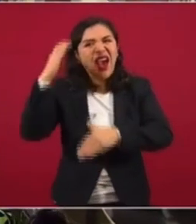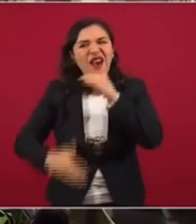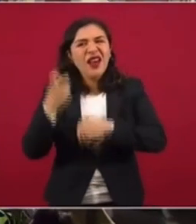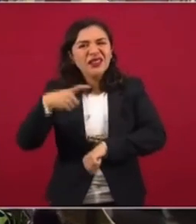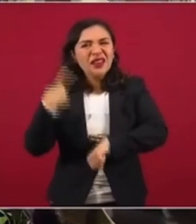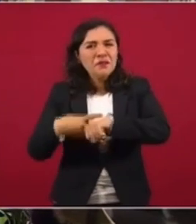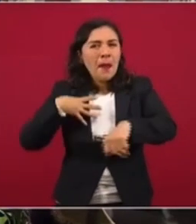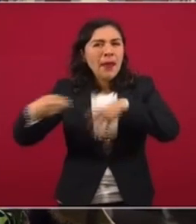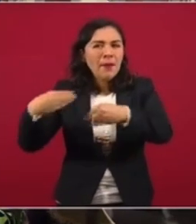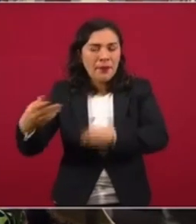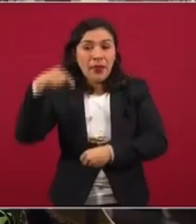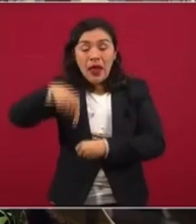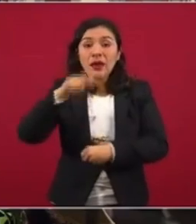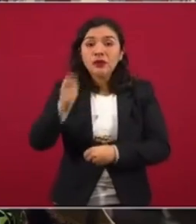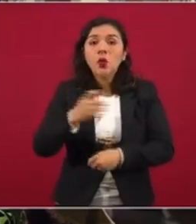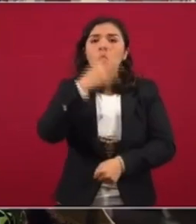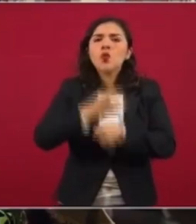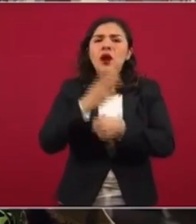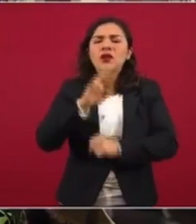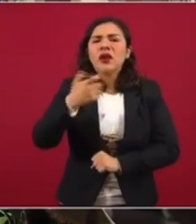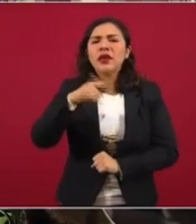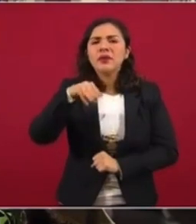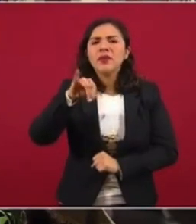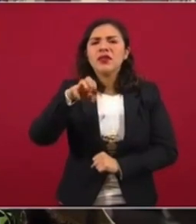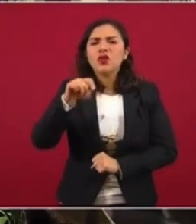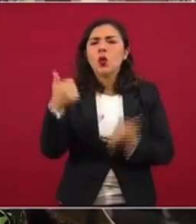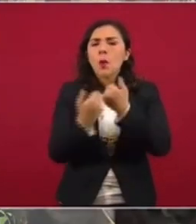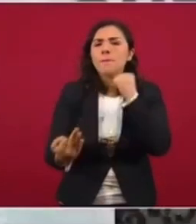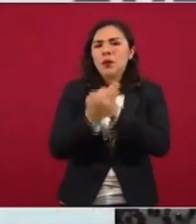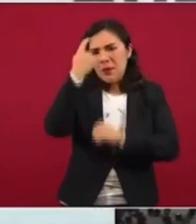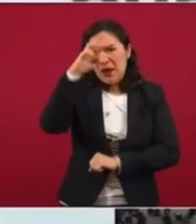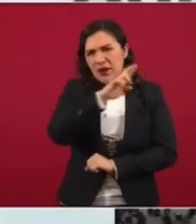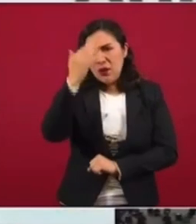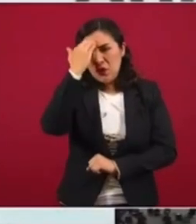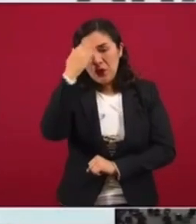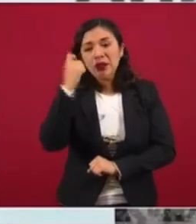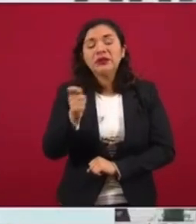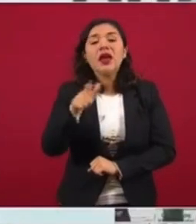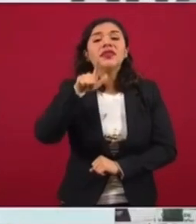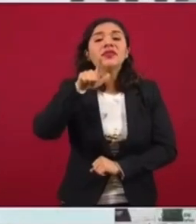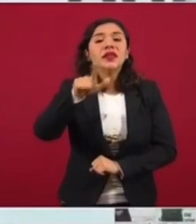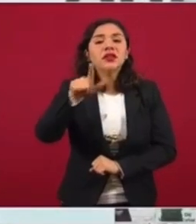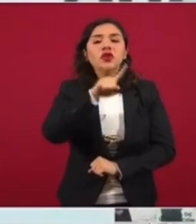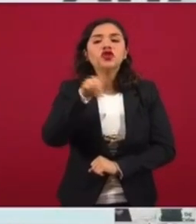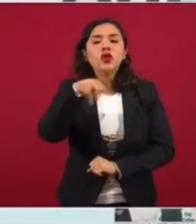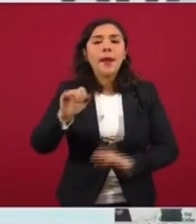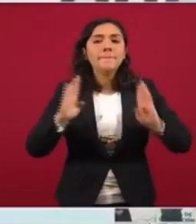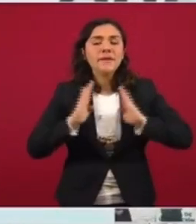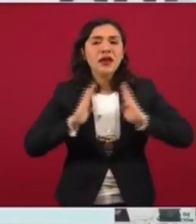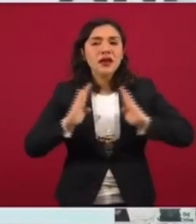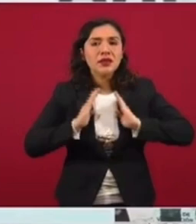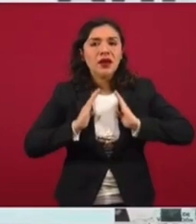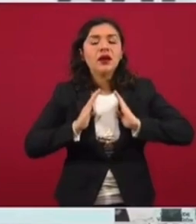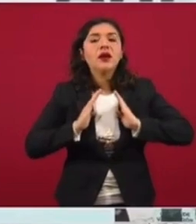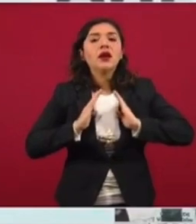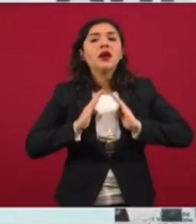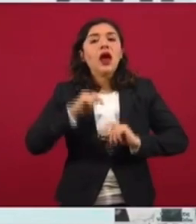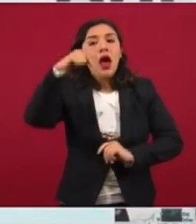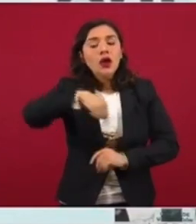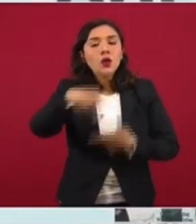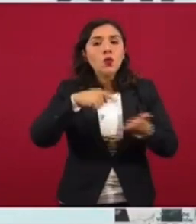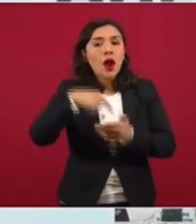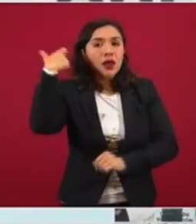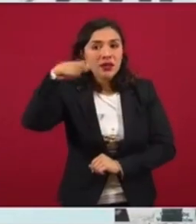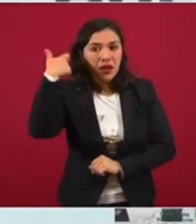la pandemia. Estamos en el cuarto regimiento blindado de reconocimiento de la 17 Zona Militar aquí en